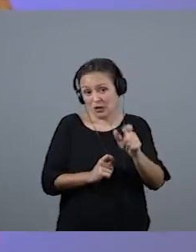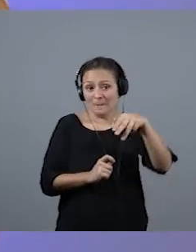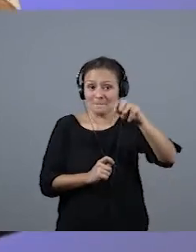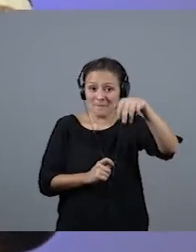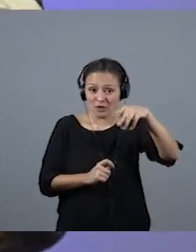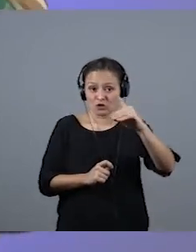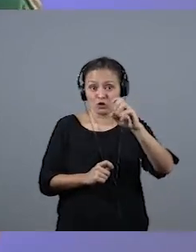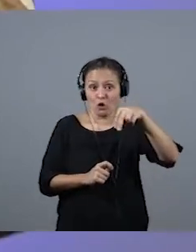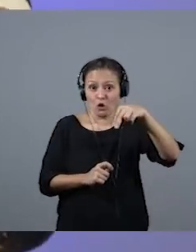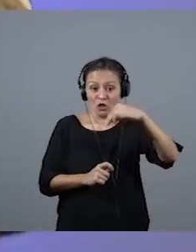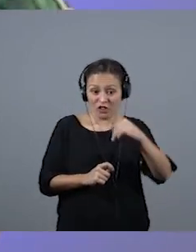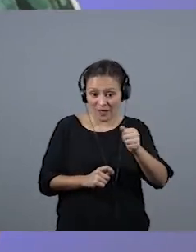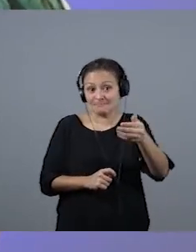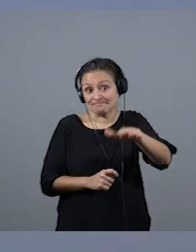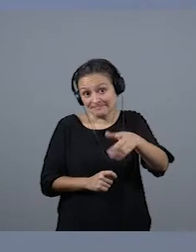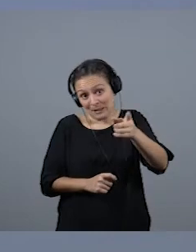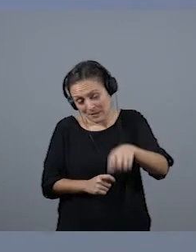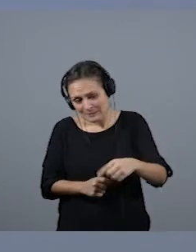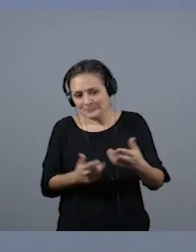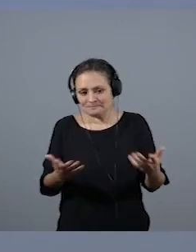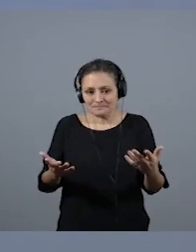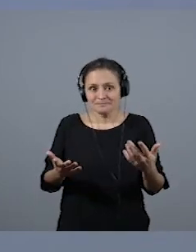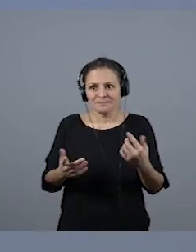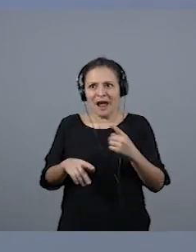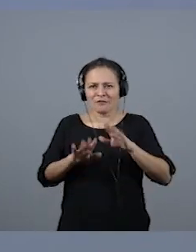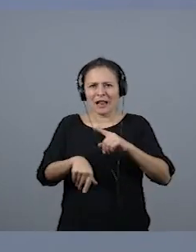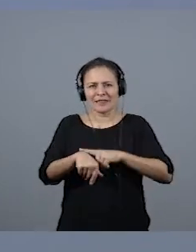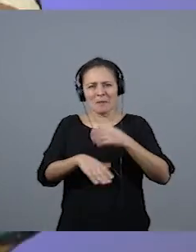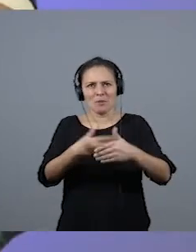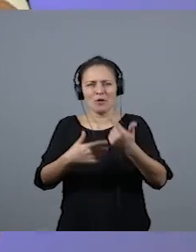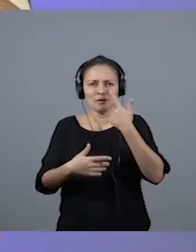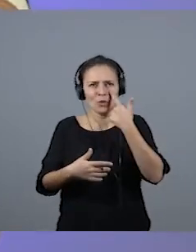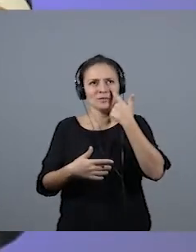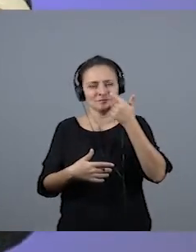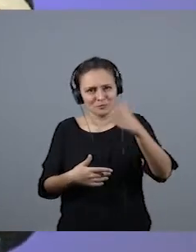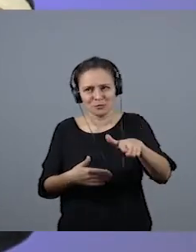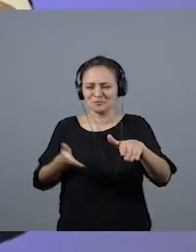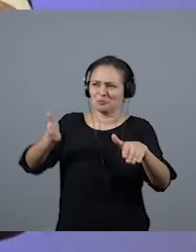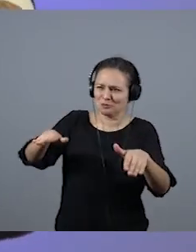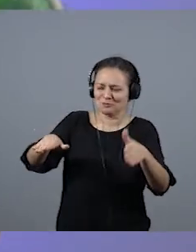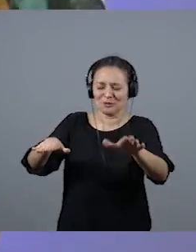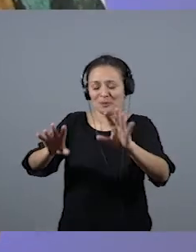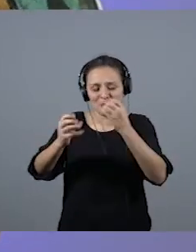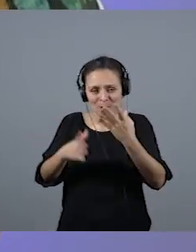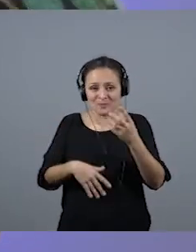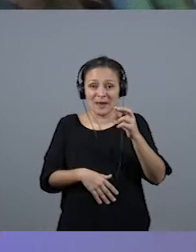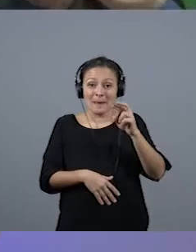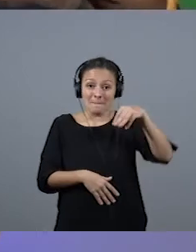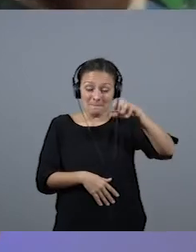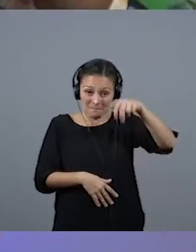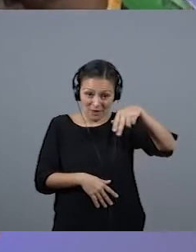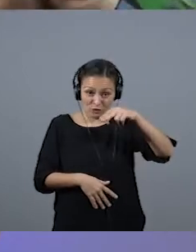cuenta del paso del tiempo cuando tienes que ir diciendo en Paz Descanse y demás. Y Ramón Mendoza fue gracioso porque primero quería hacer